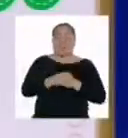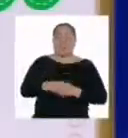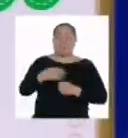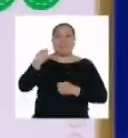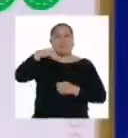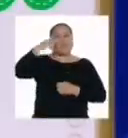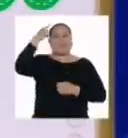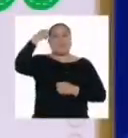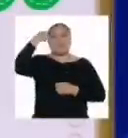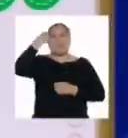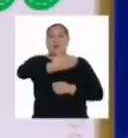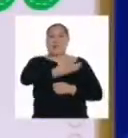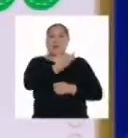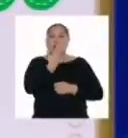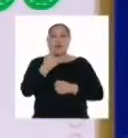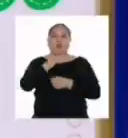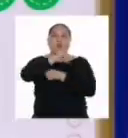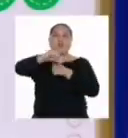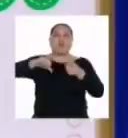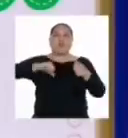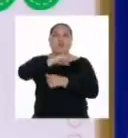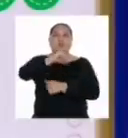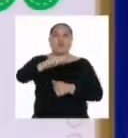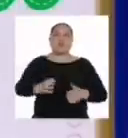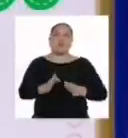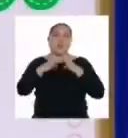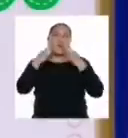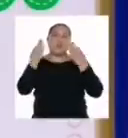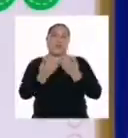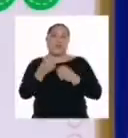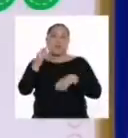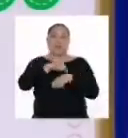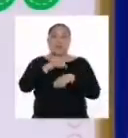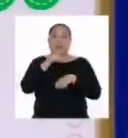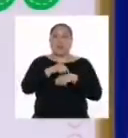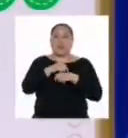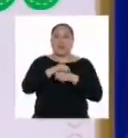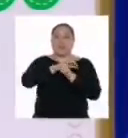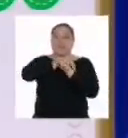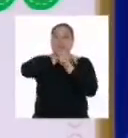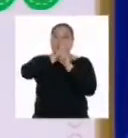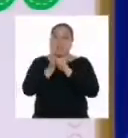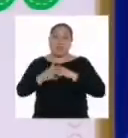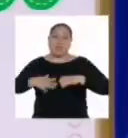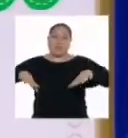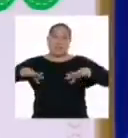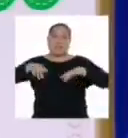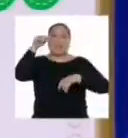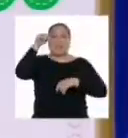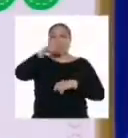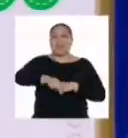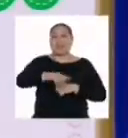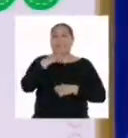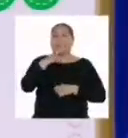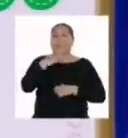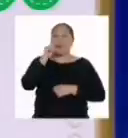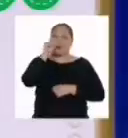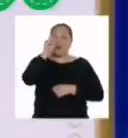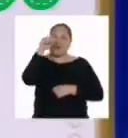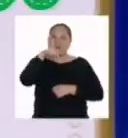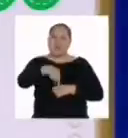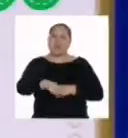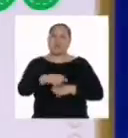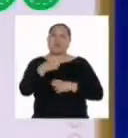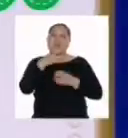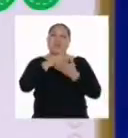hay que estar pensando en mejorar nuestra convivencia familiar en tiempos de pandemia. Y justo de eso hablaremos un poco en el